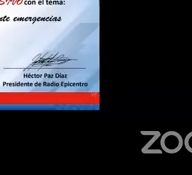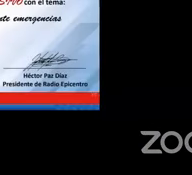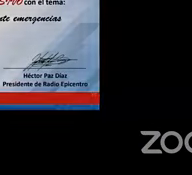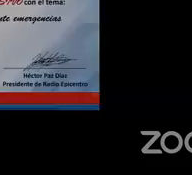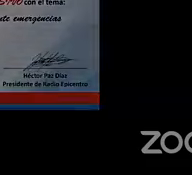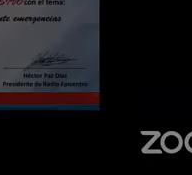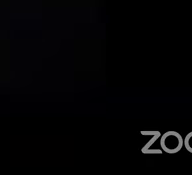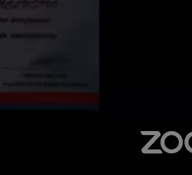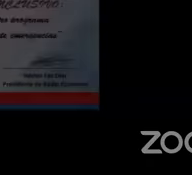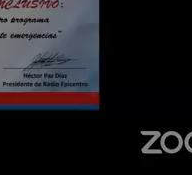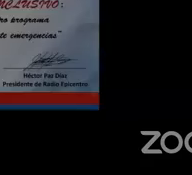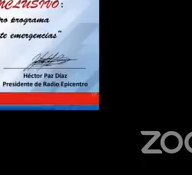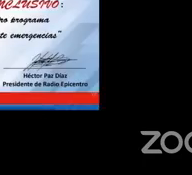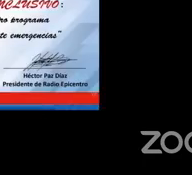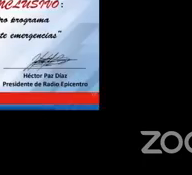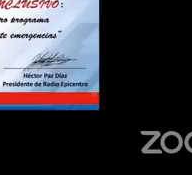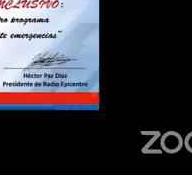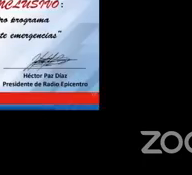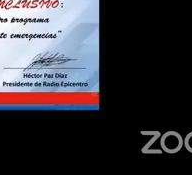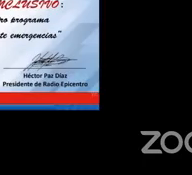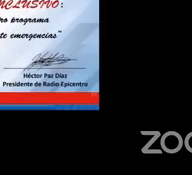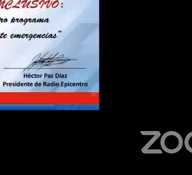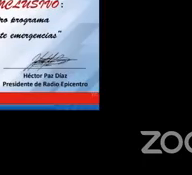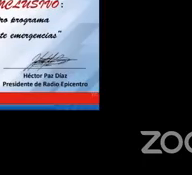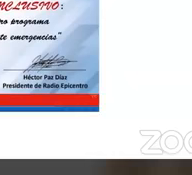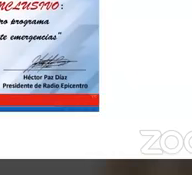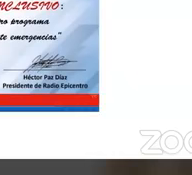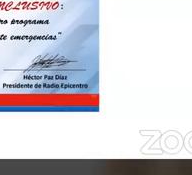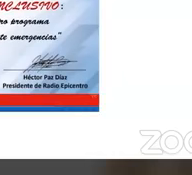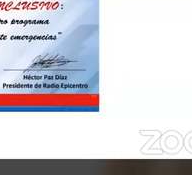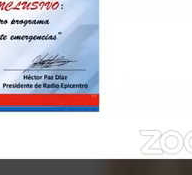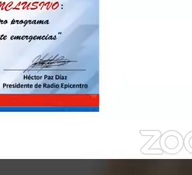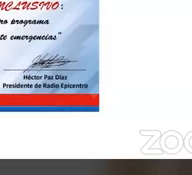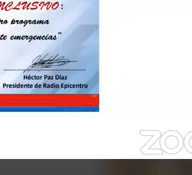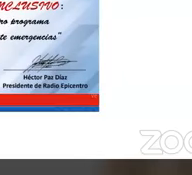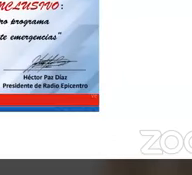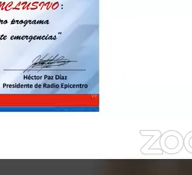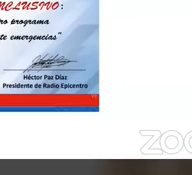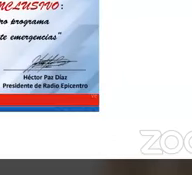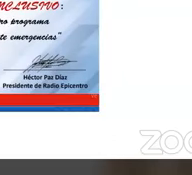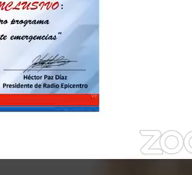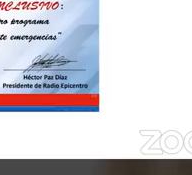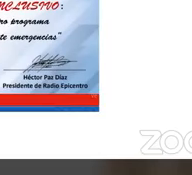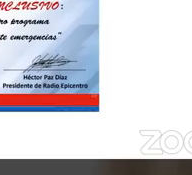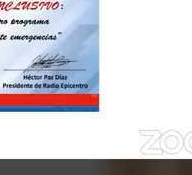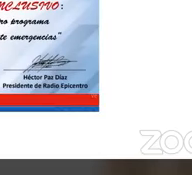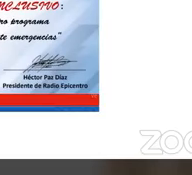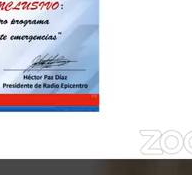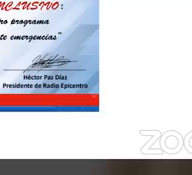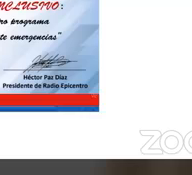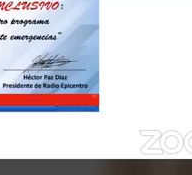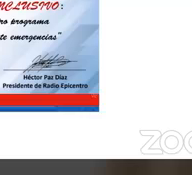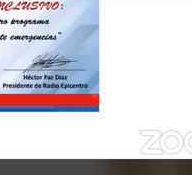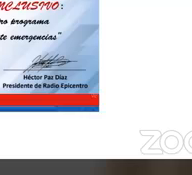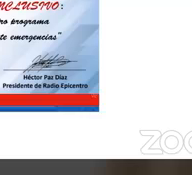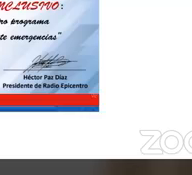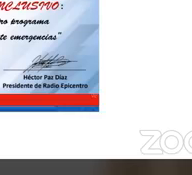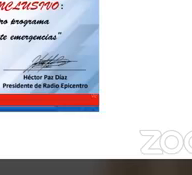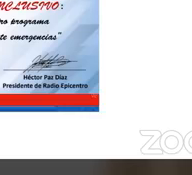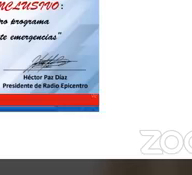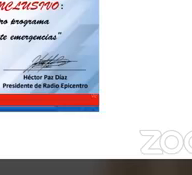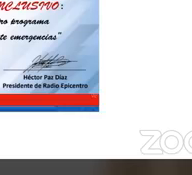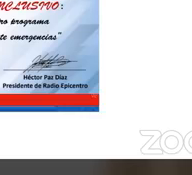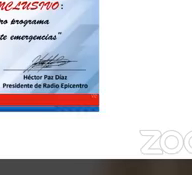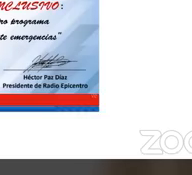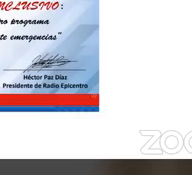a ver ¿puedo aprovechar algo? ¿un anuncio? sí el guiris claro para las personas que